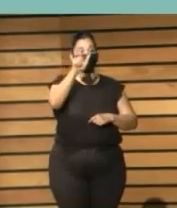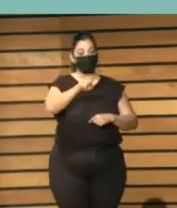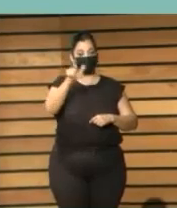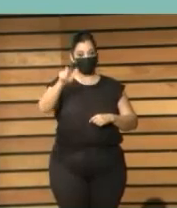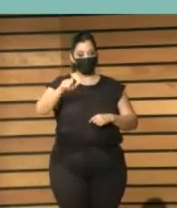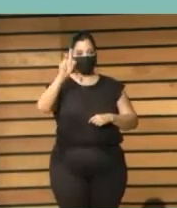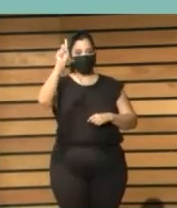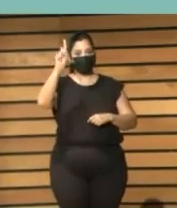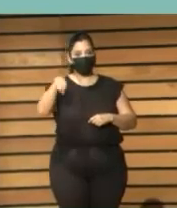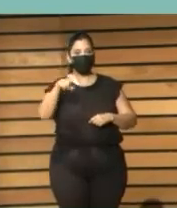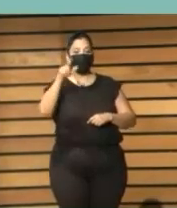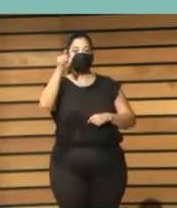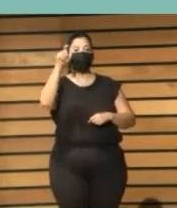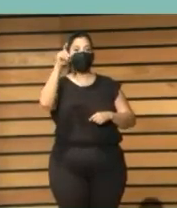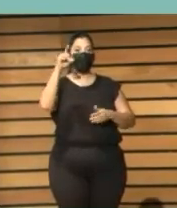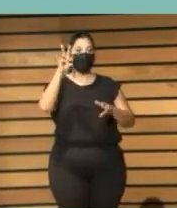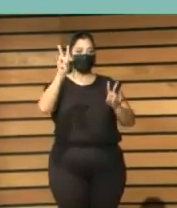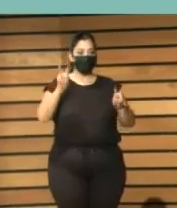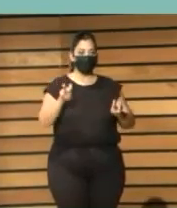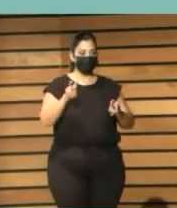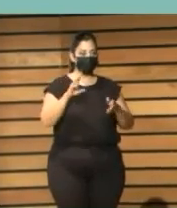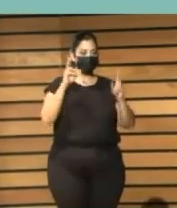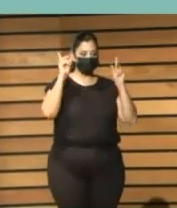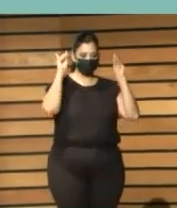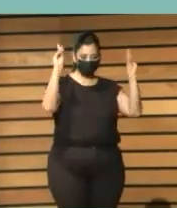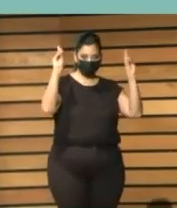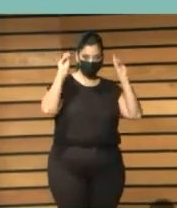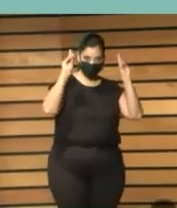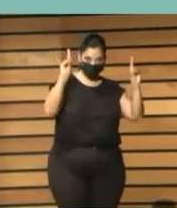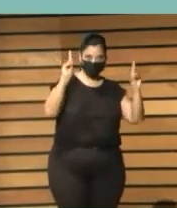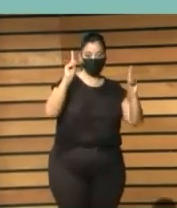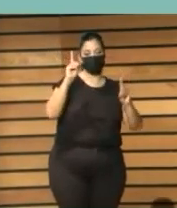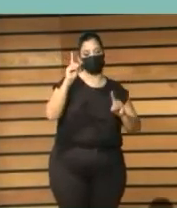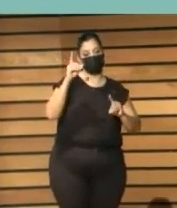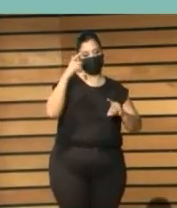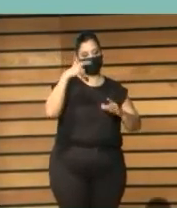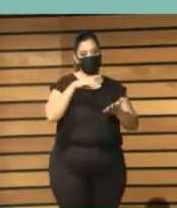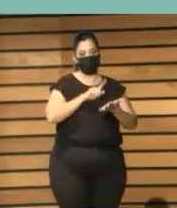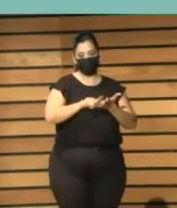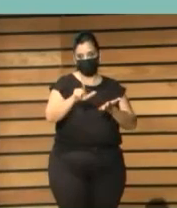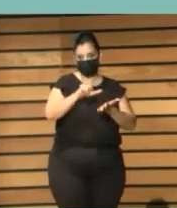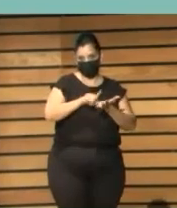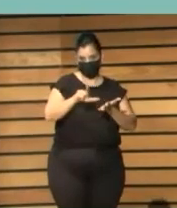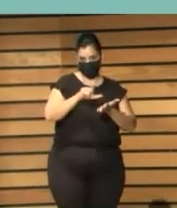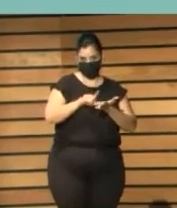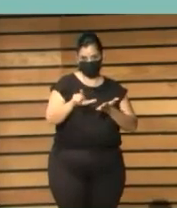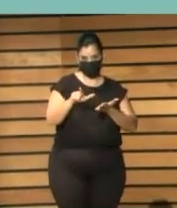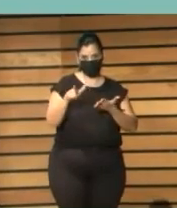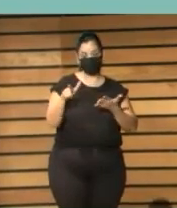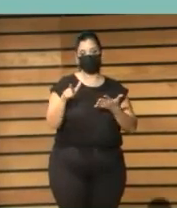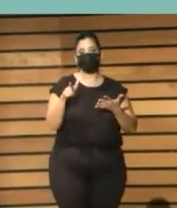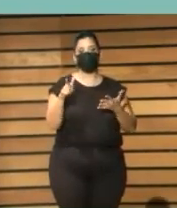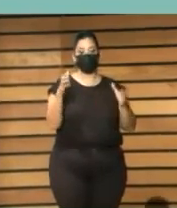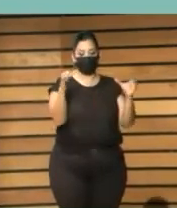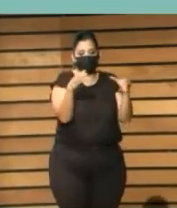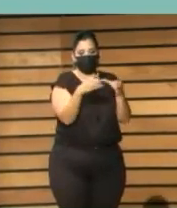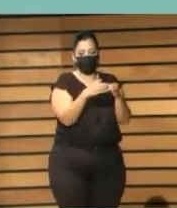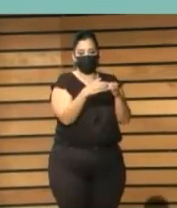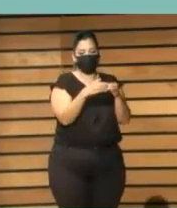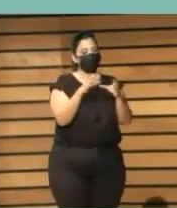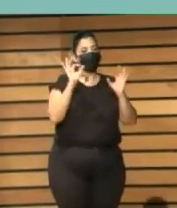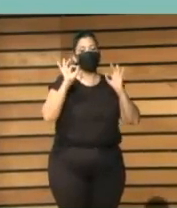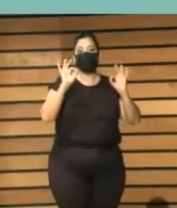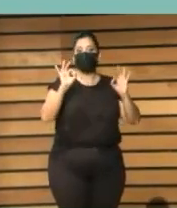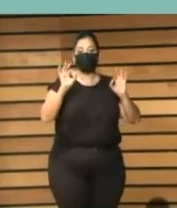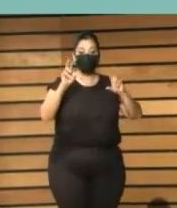mundo de la didáctica y nosotros que somos filólogos y analizamos básicamente cuestiones relacionadas